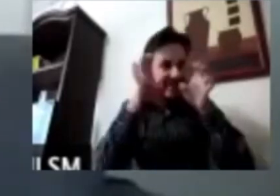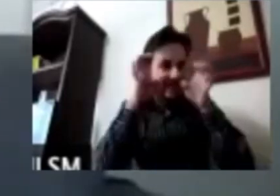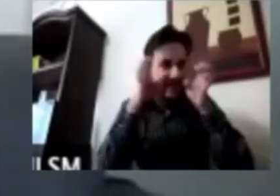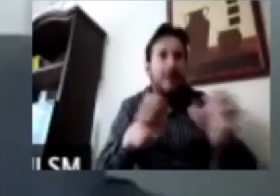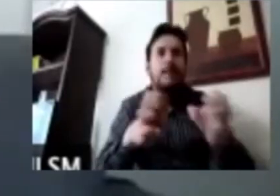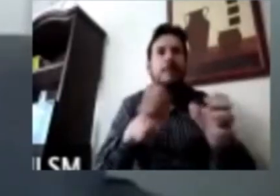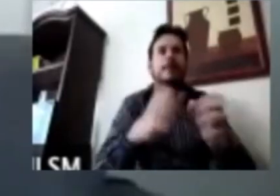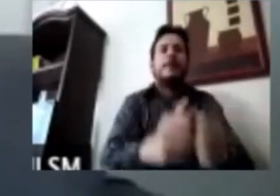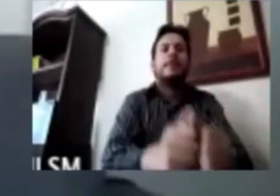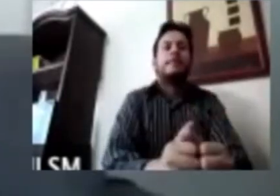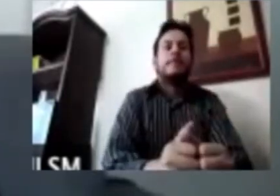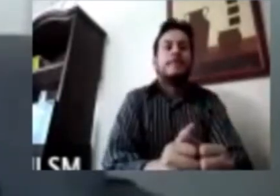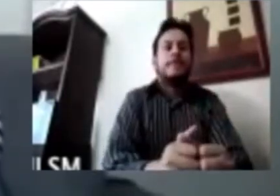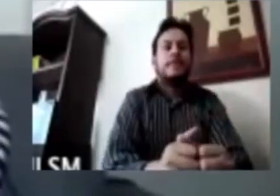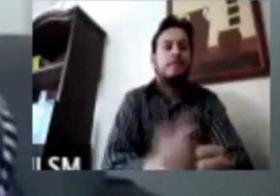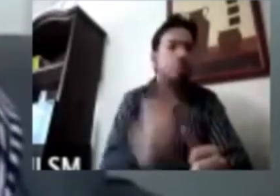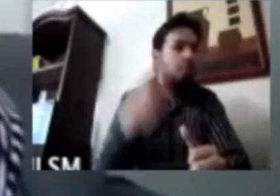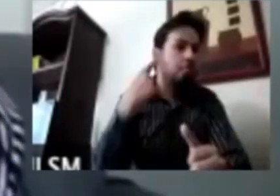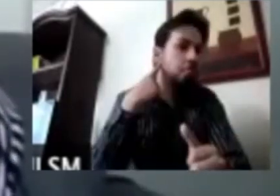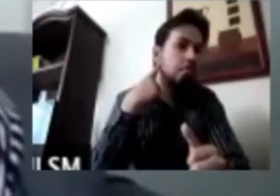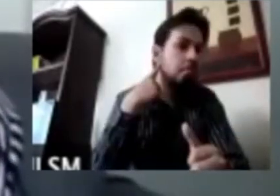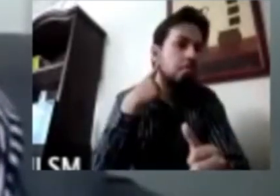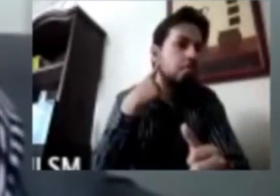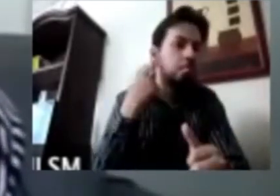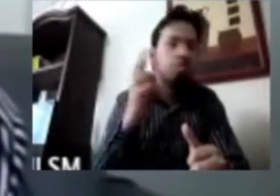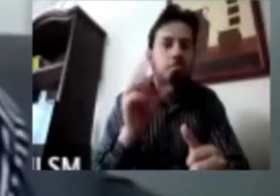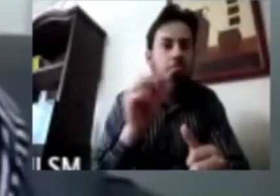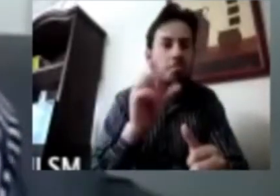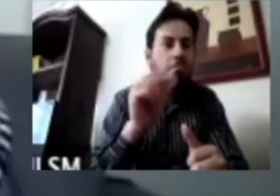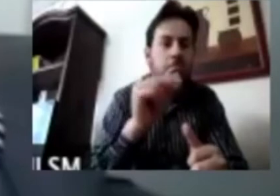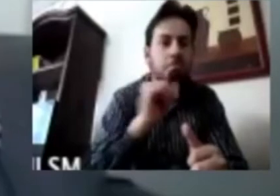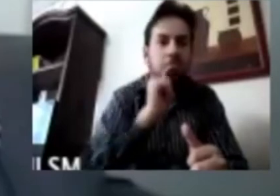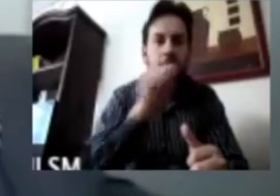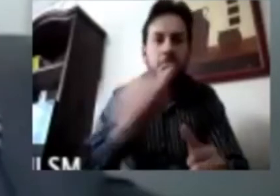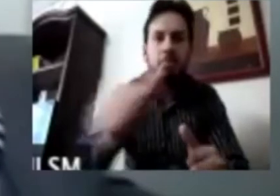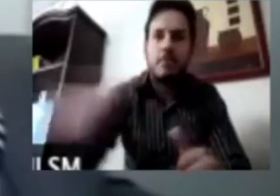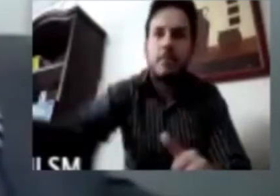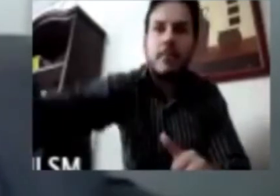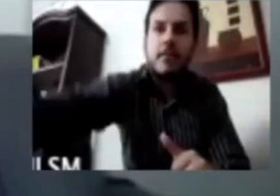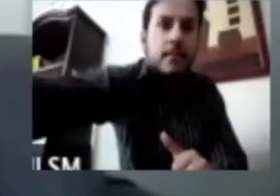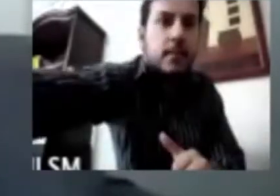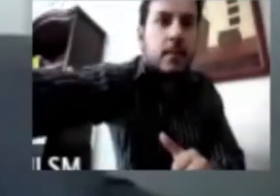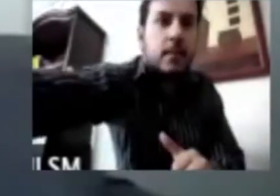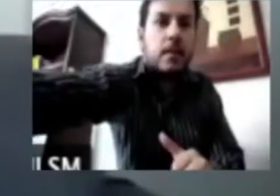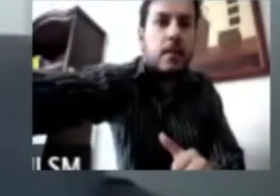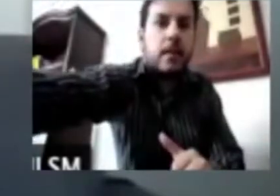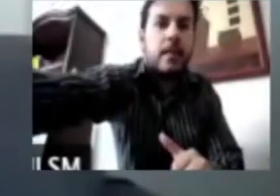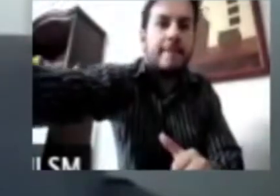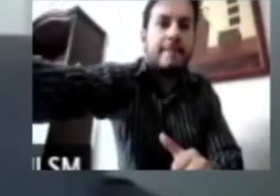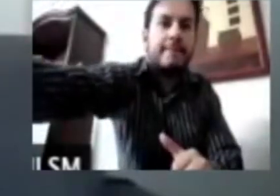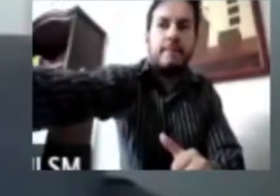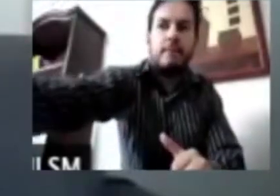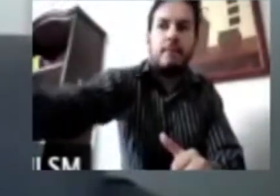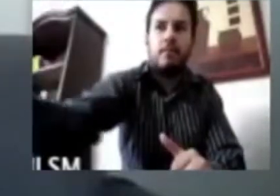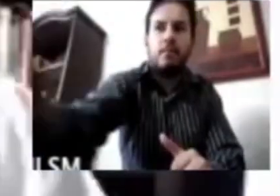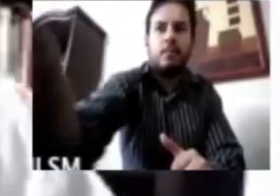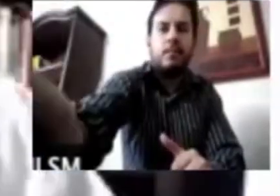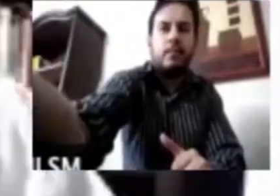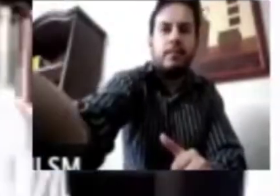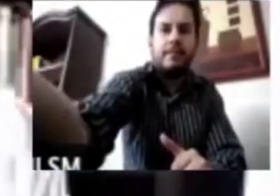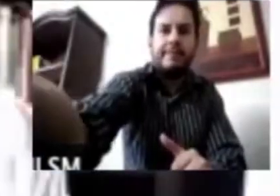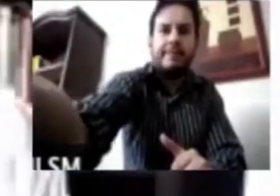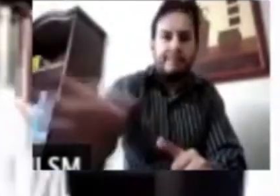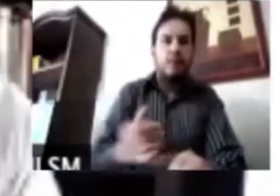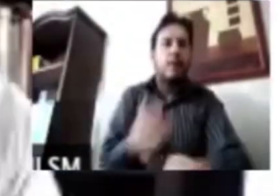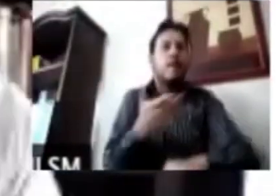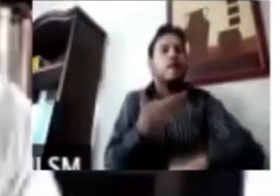No te estamos escuchando. Ahí está, muy buenas tardes. Gracias Mónica, gracias, un gusto verlas.